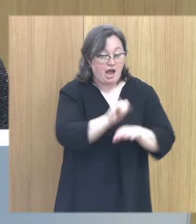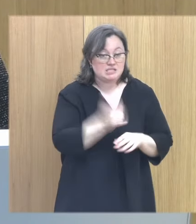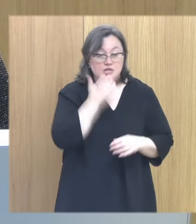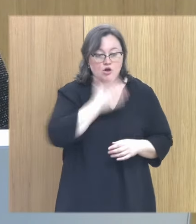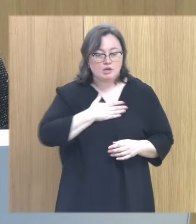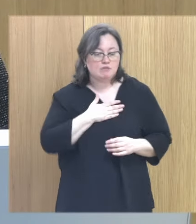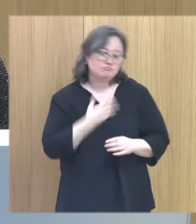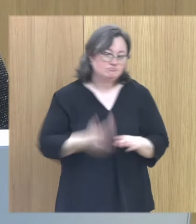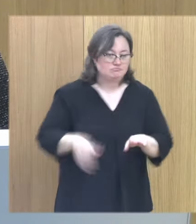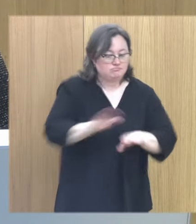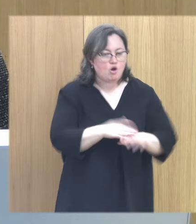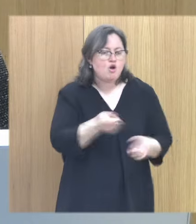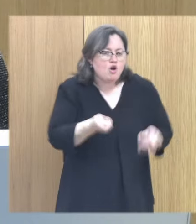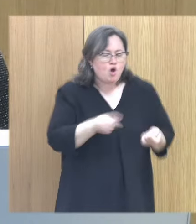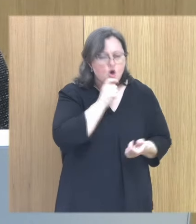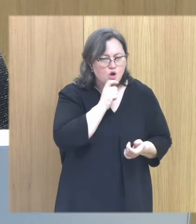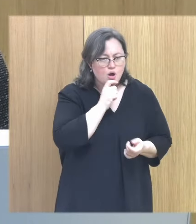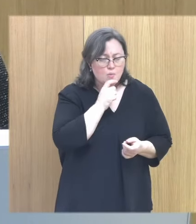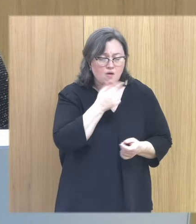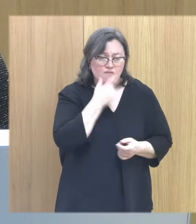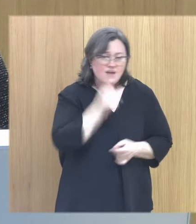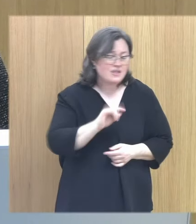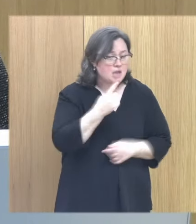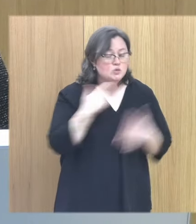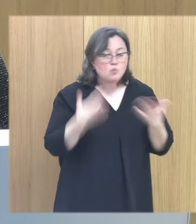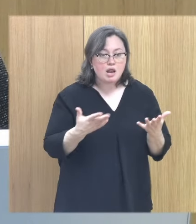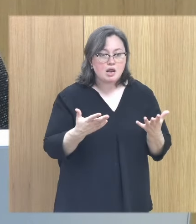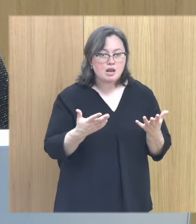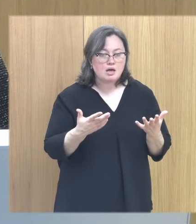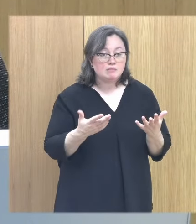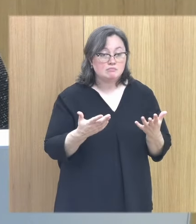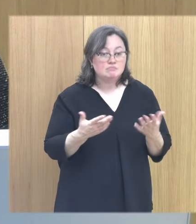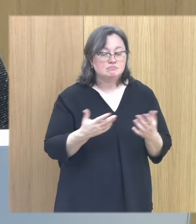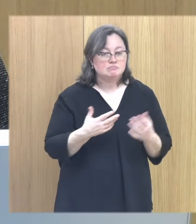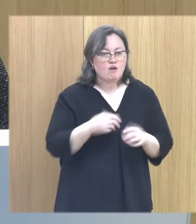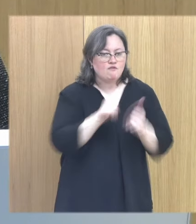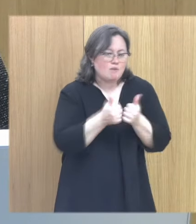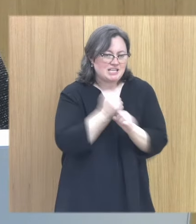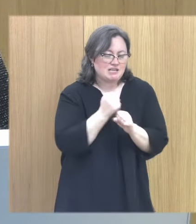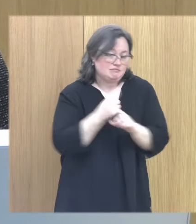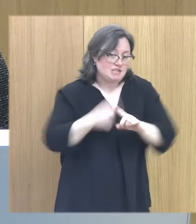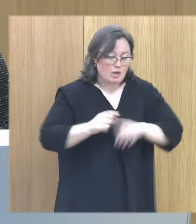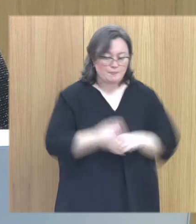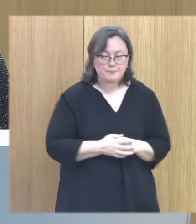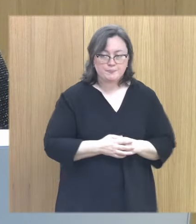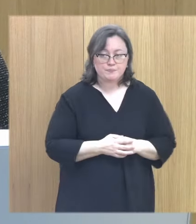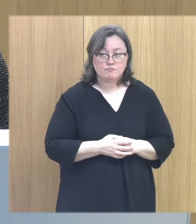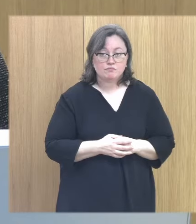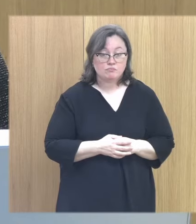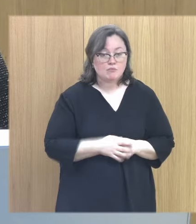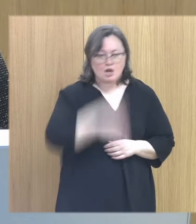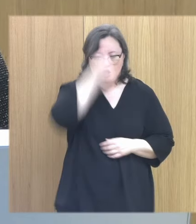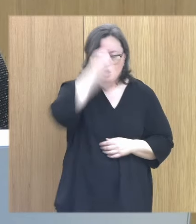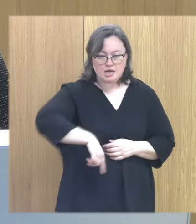yo quiero ejercer poder sobre otra persona, una de las maneras más fáciles que tengo es ejercerlo de forma sexual. Pero, y yo